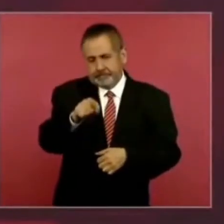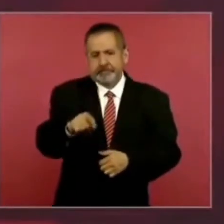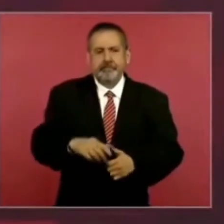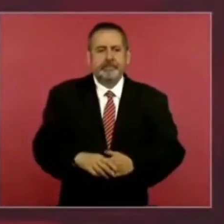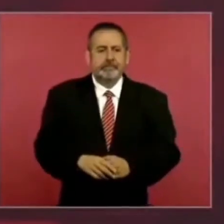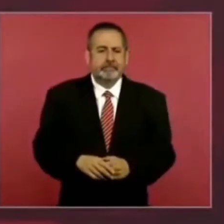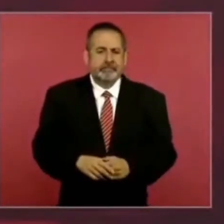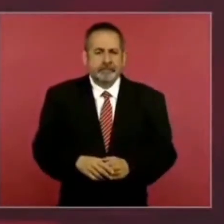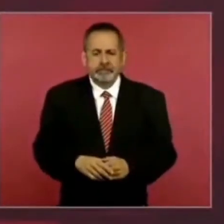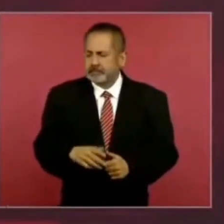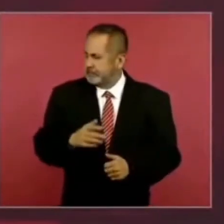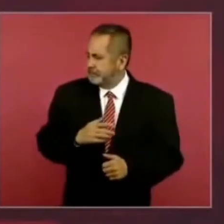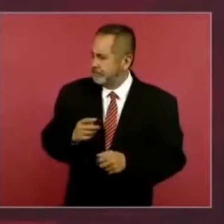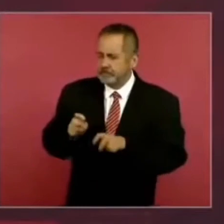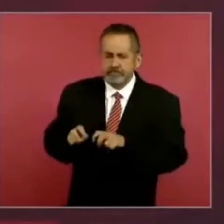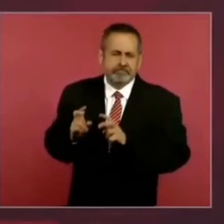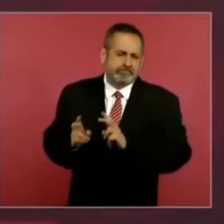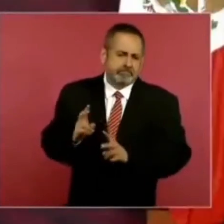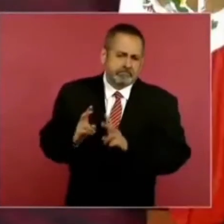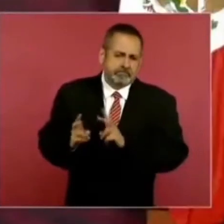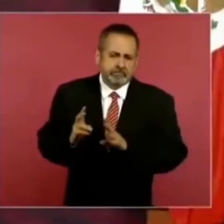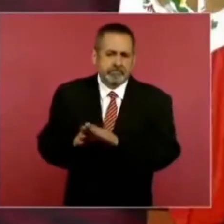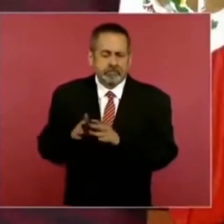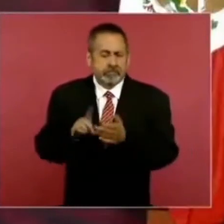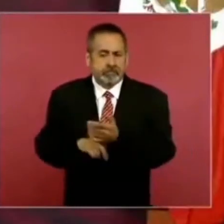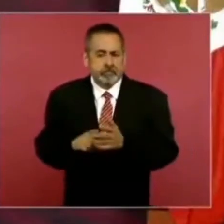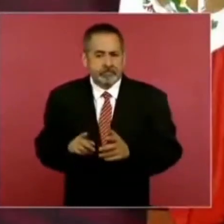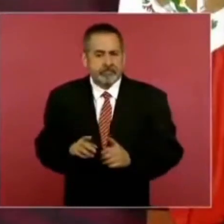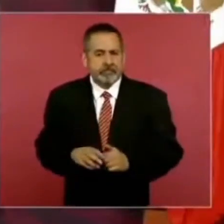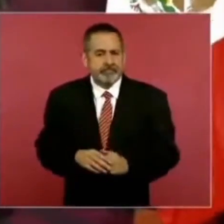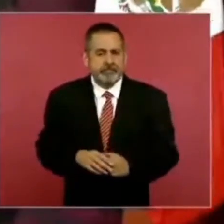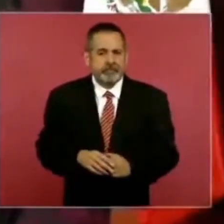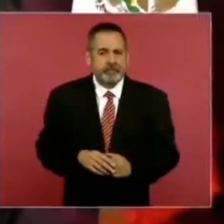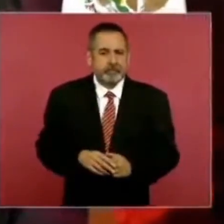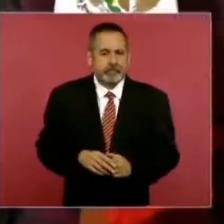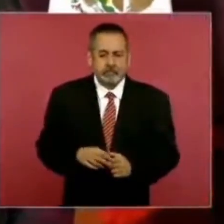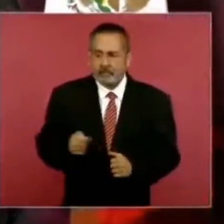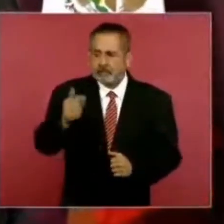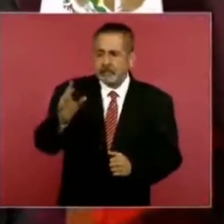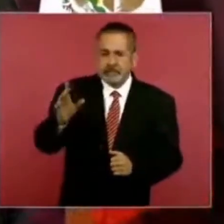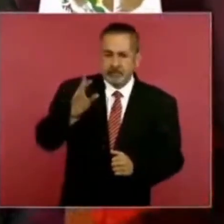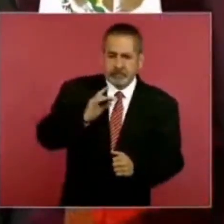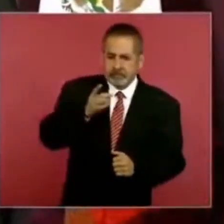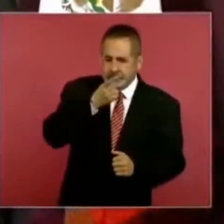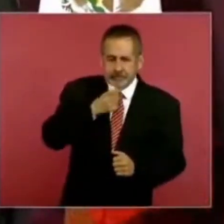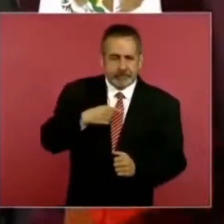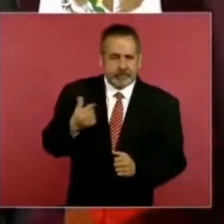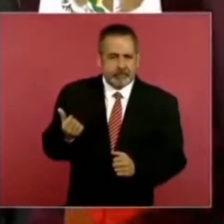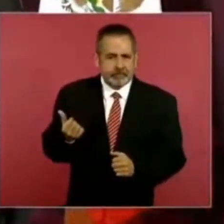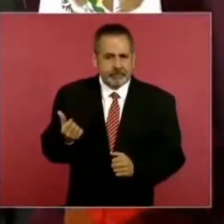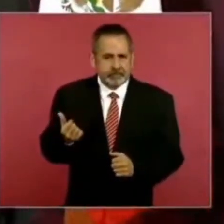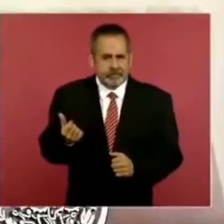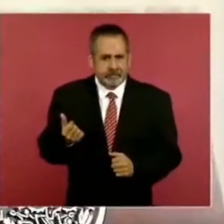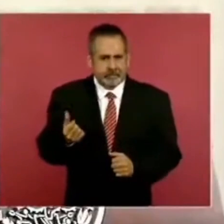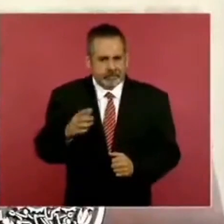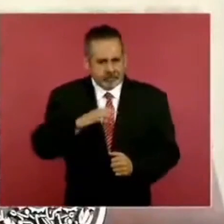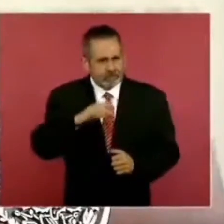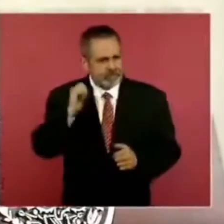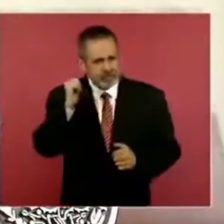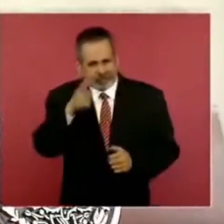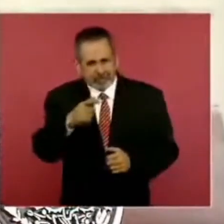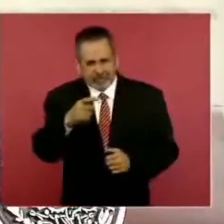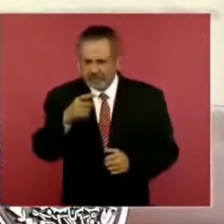Y platicando, lo primero que me dijo fue ¿y hay algún fondo